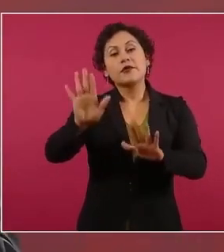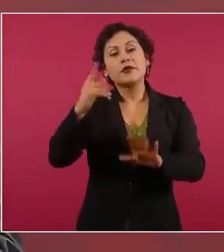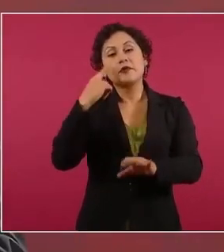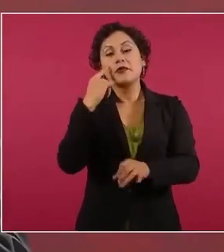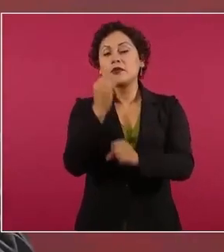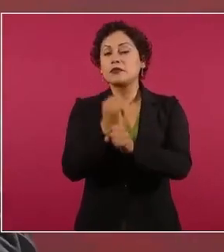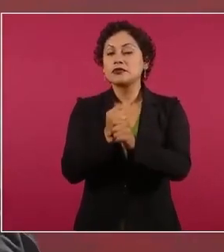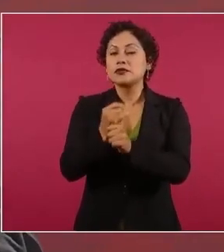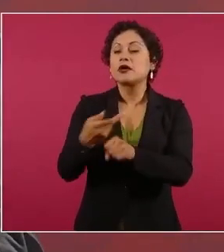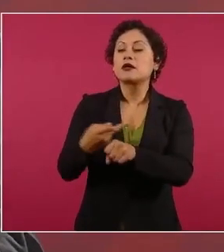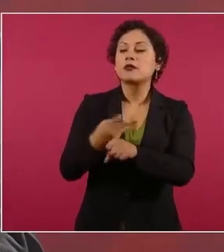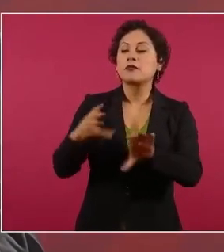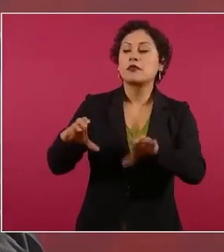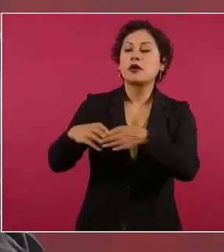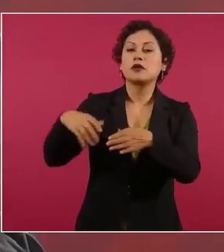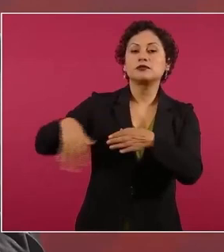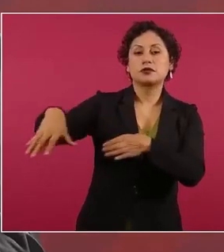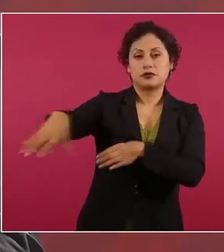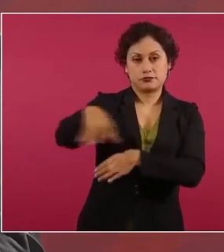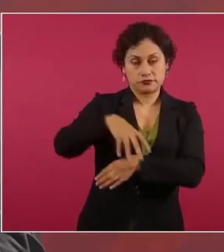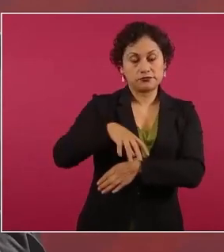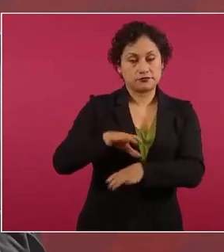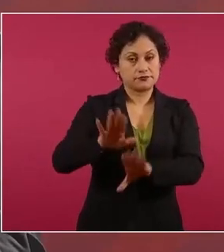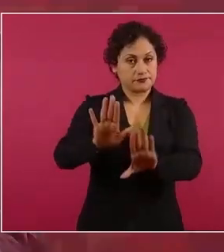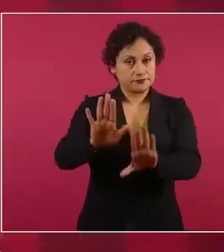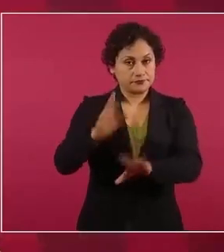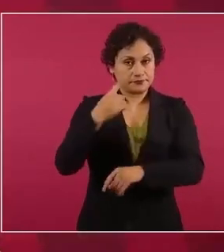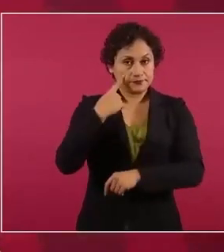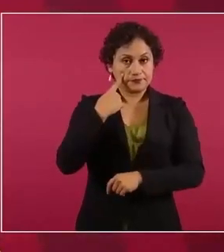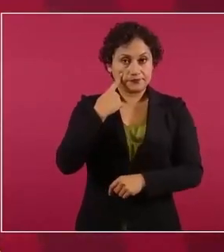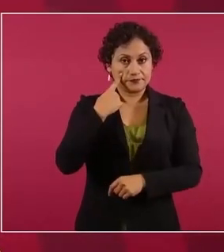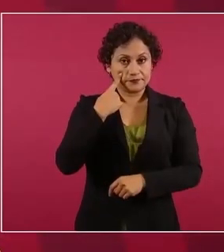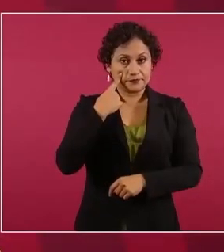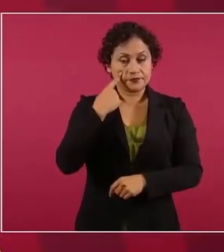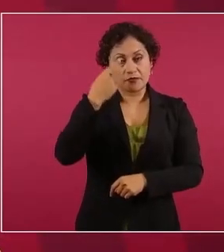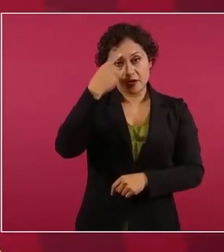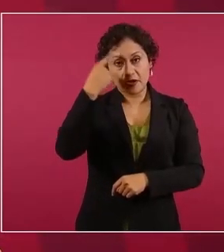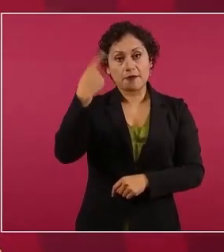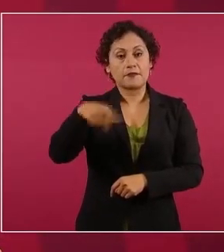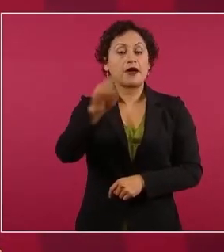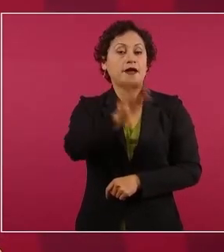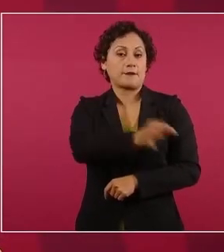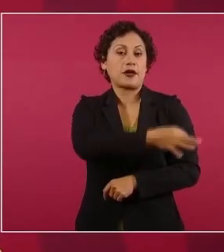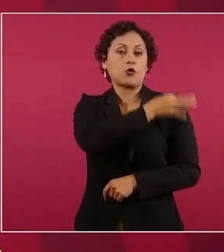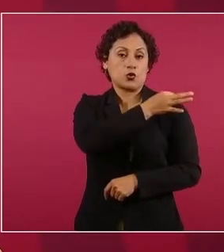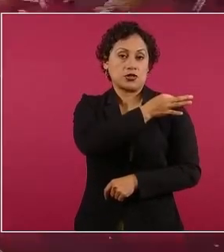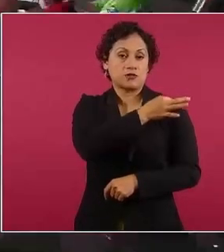comunidad este y para la vacunación gracias otro